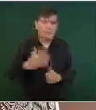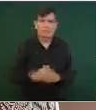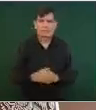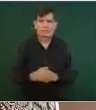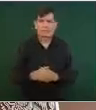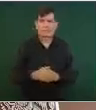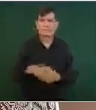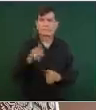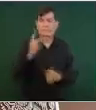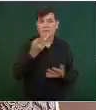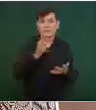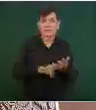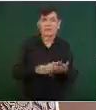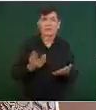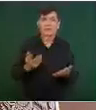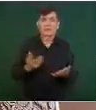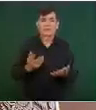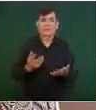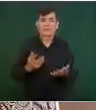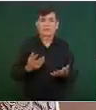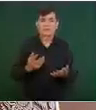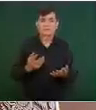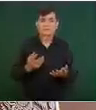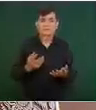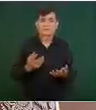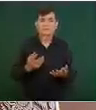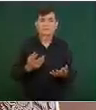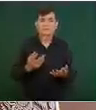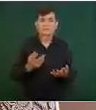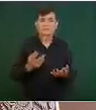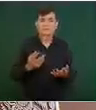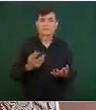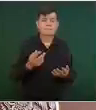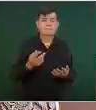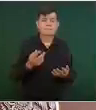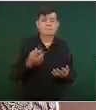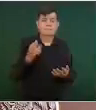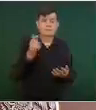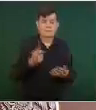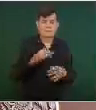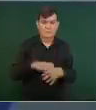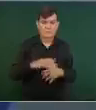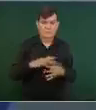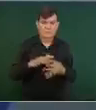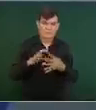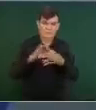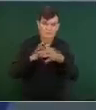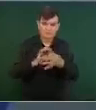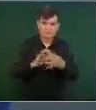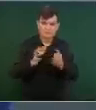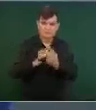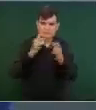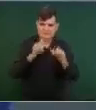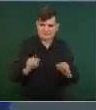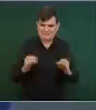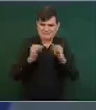Pero además, es consolidar una institución,